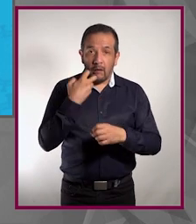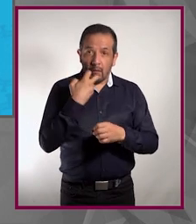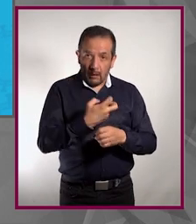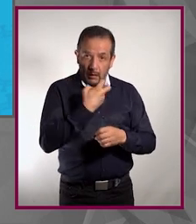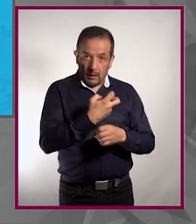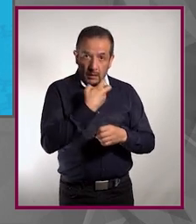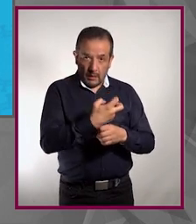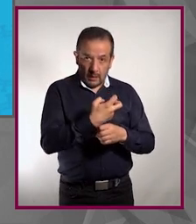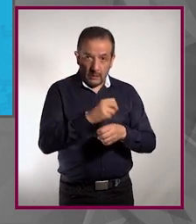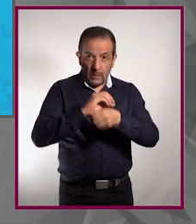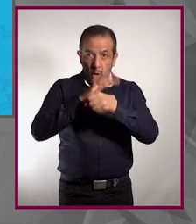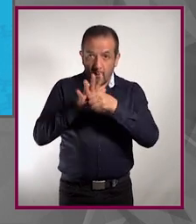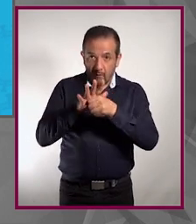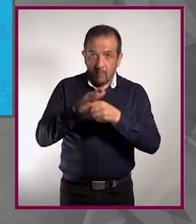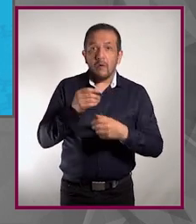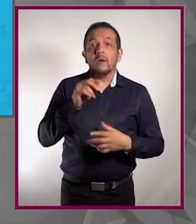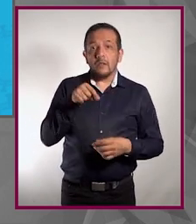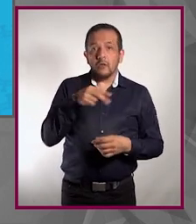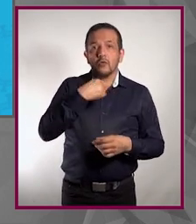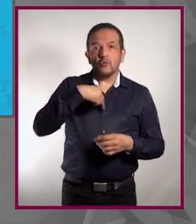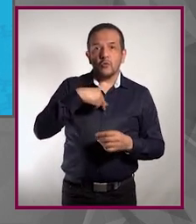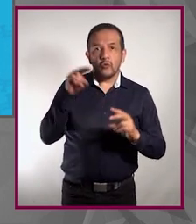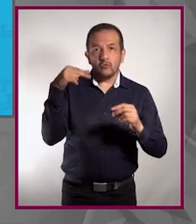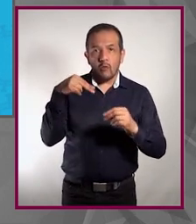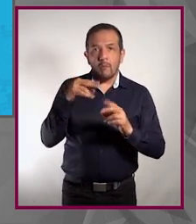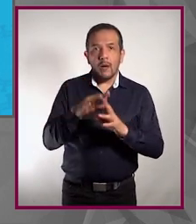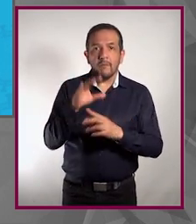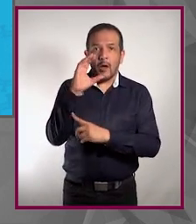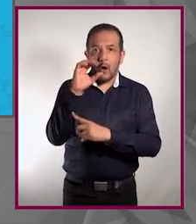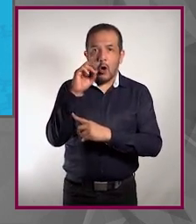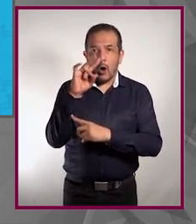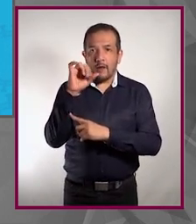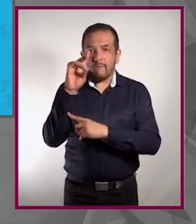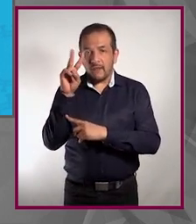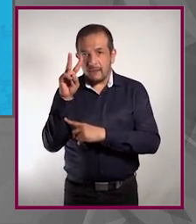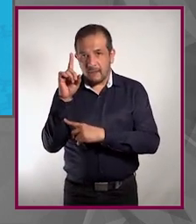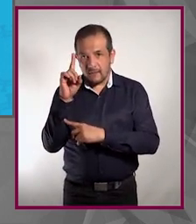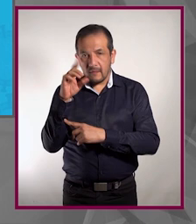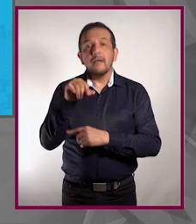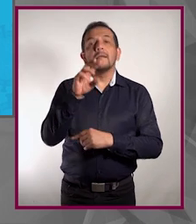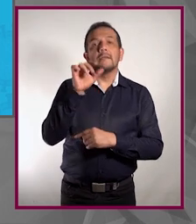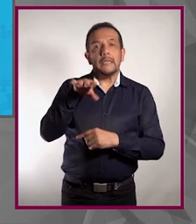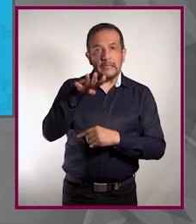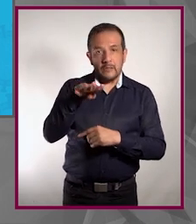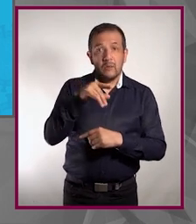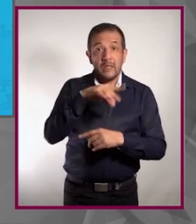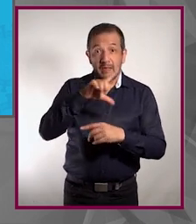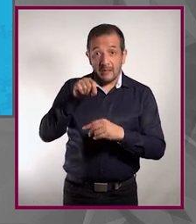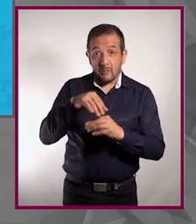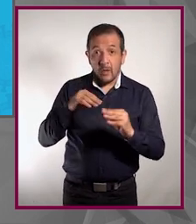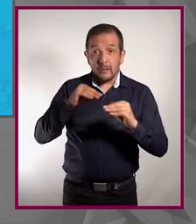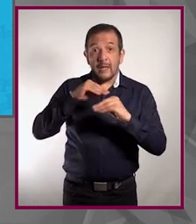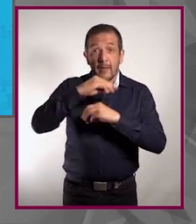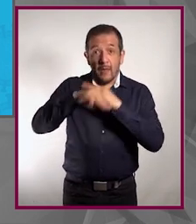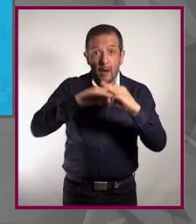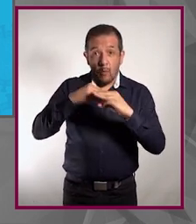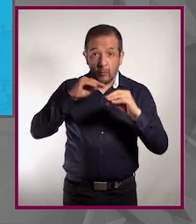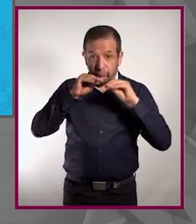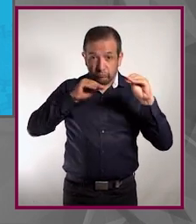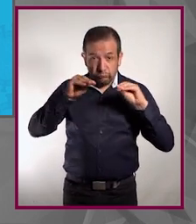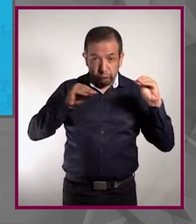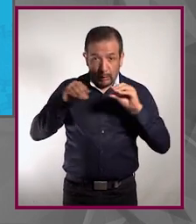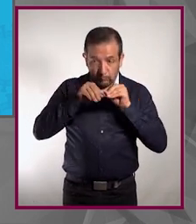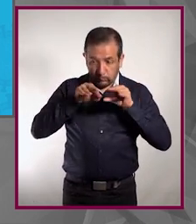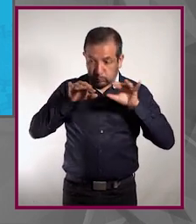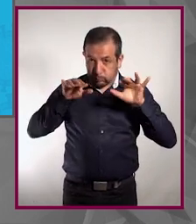este coronavirus causa ahora se denomina COVID-19. Desde entonces, el número de personas afectadas y los países con